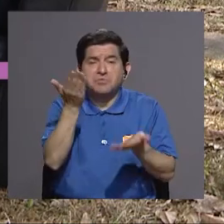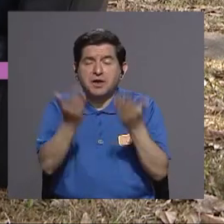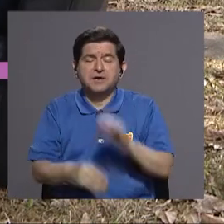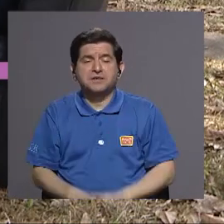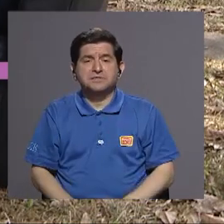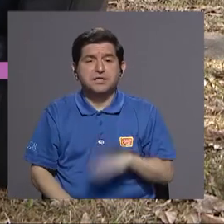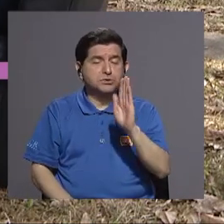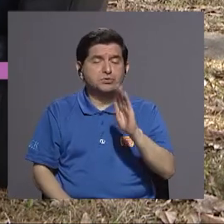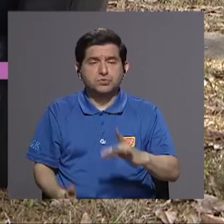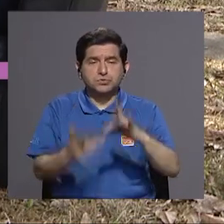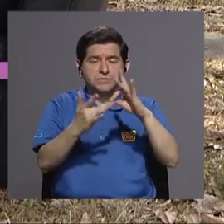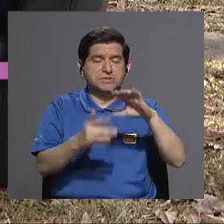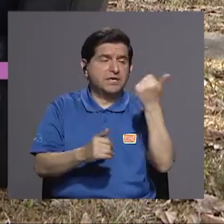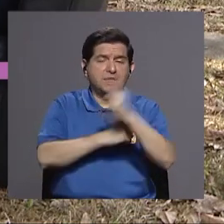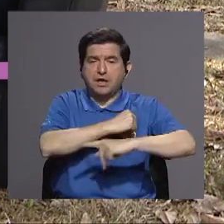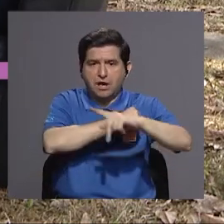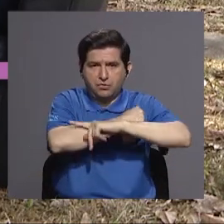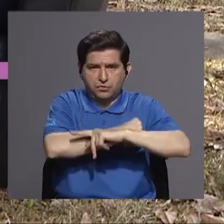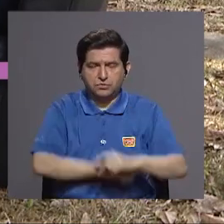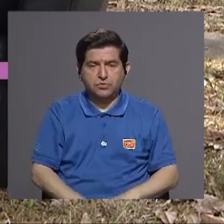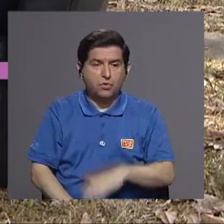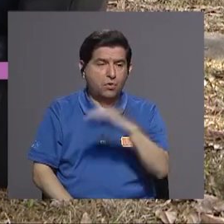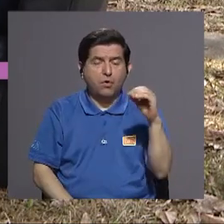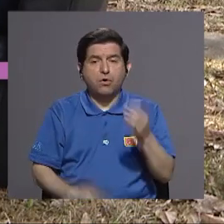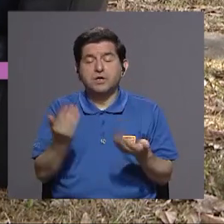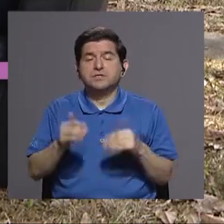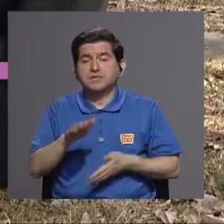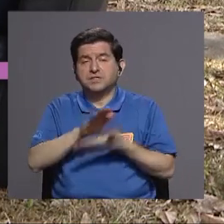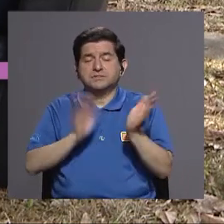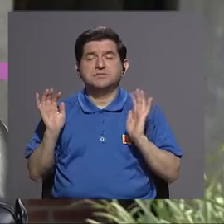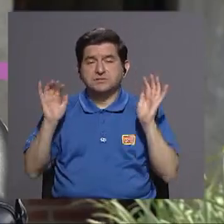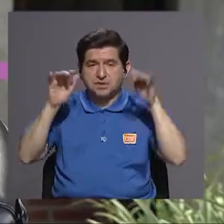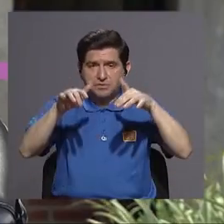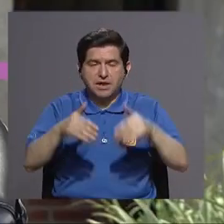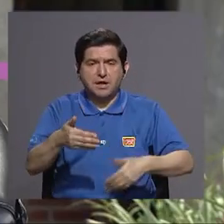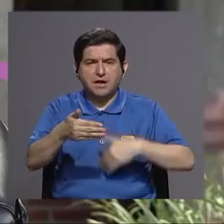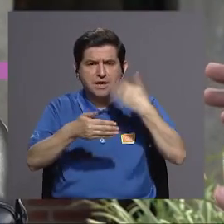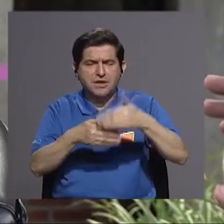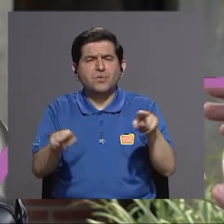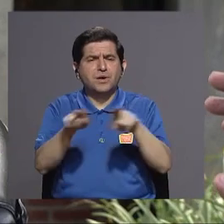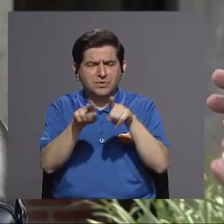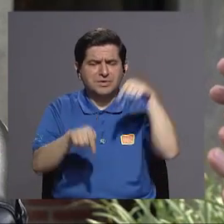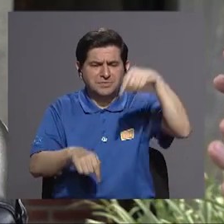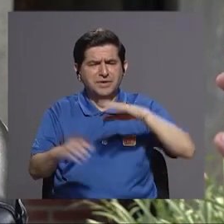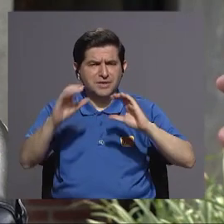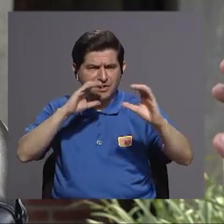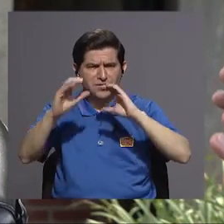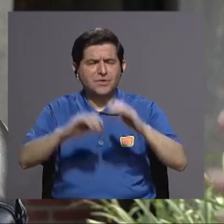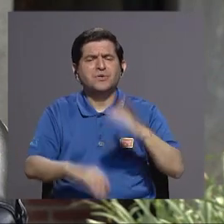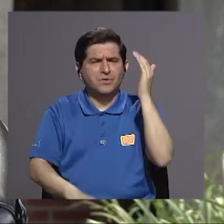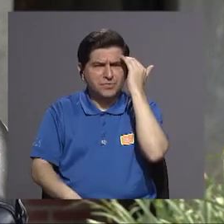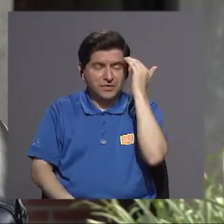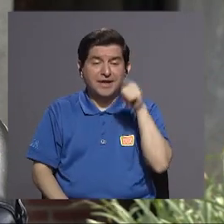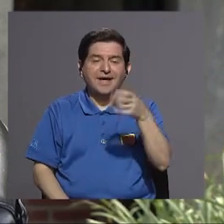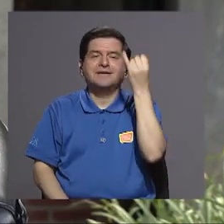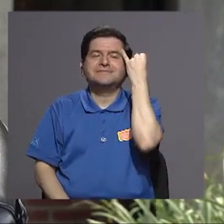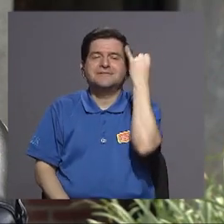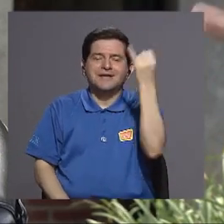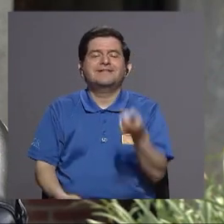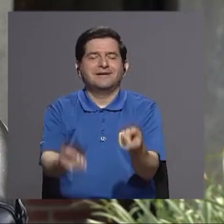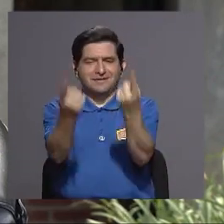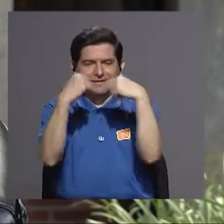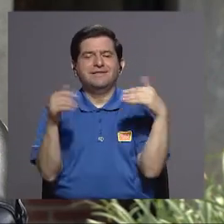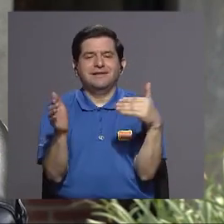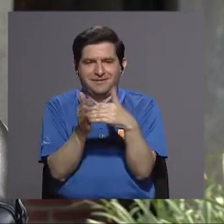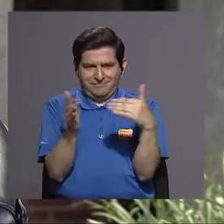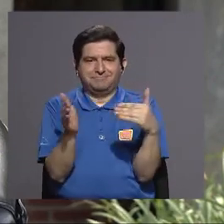subespecialidades al exterior o inclusive migran y después regresan y transmiten también es claro esa es la idea de que